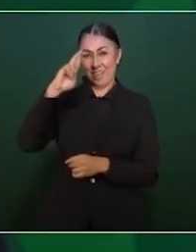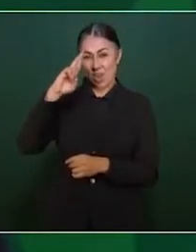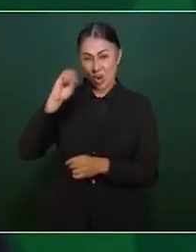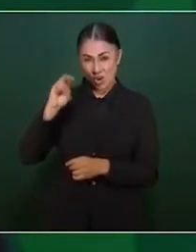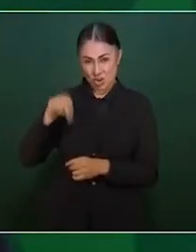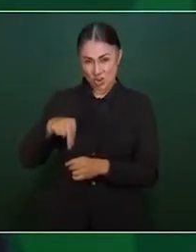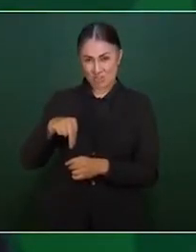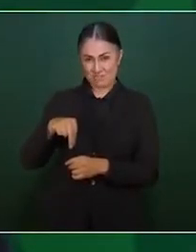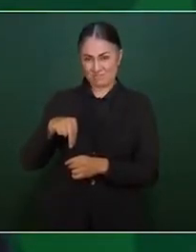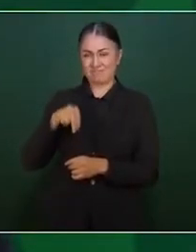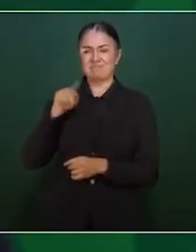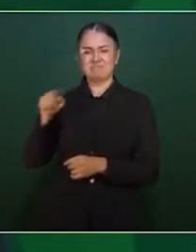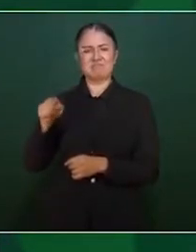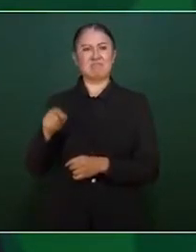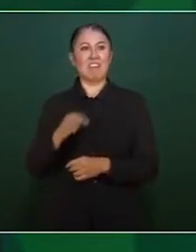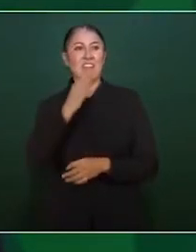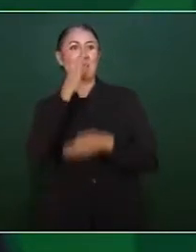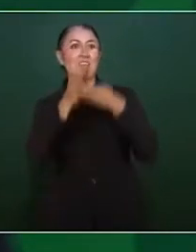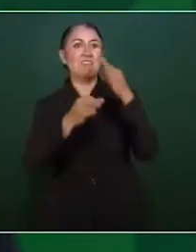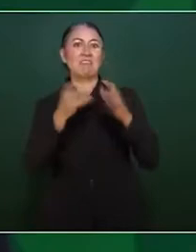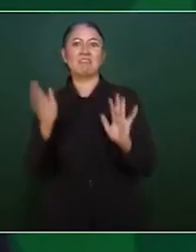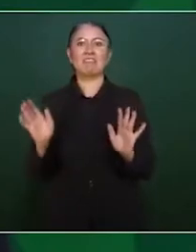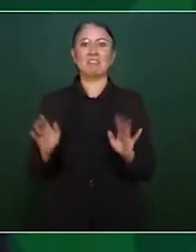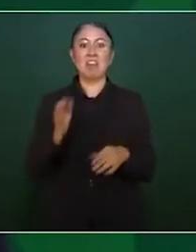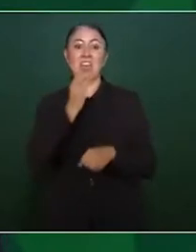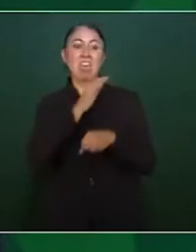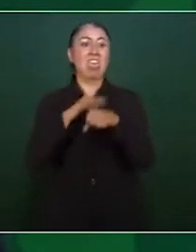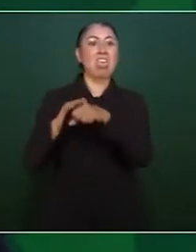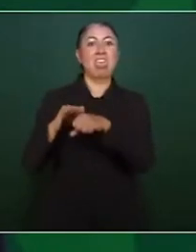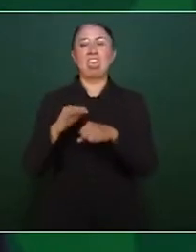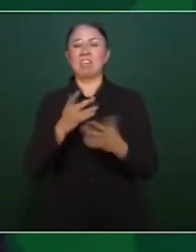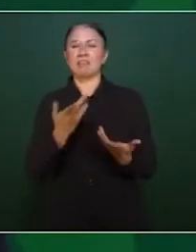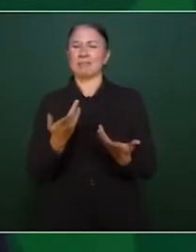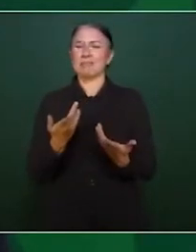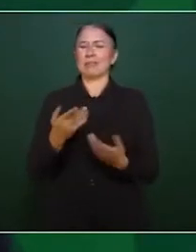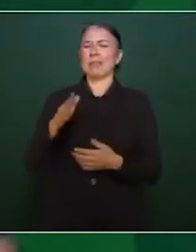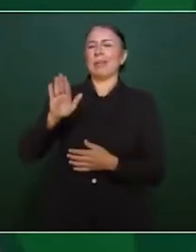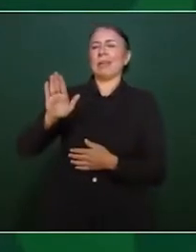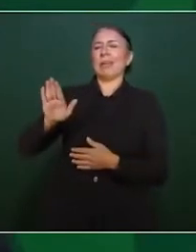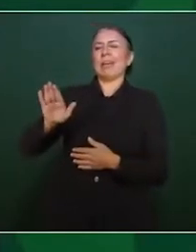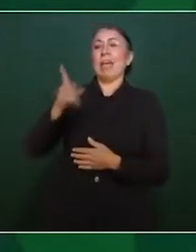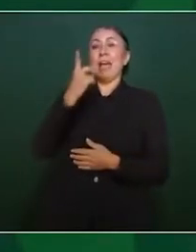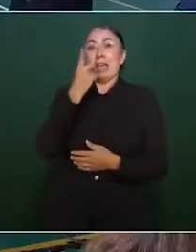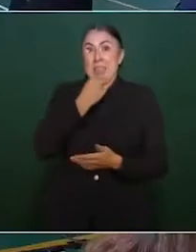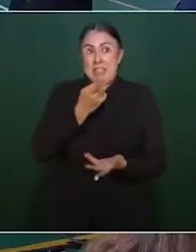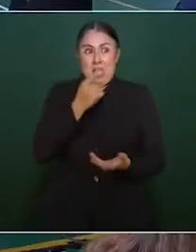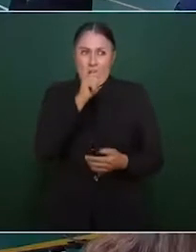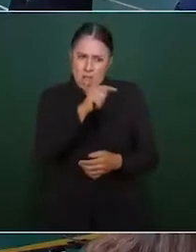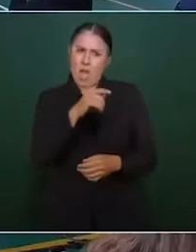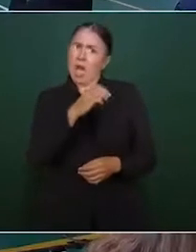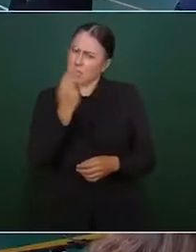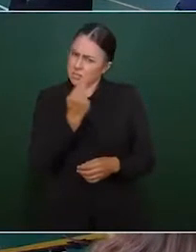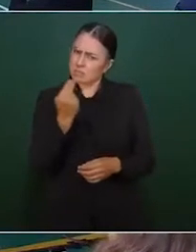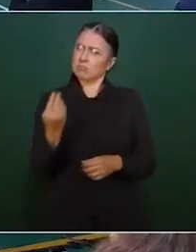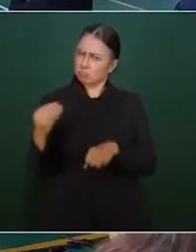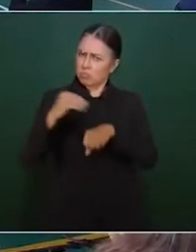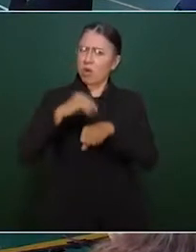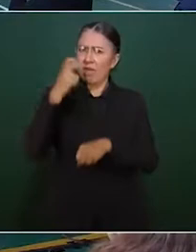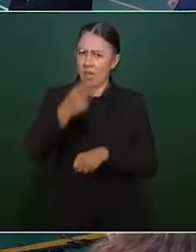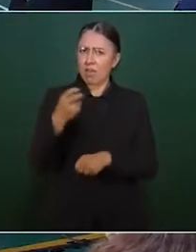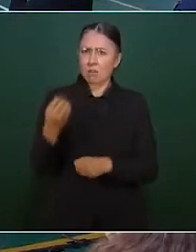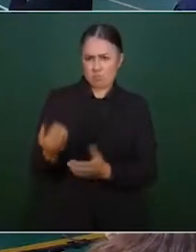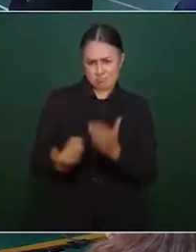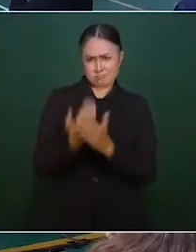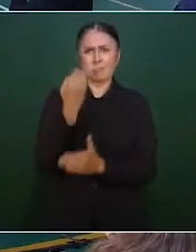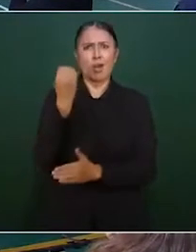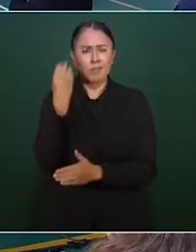esta sección. Señor deseo concedido, pero por mentir. Y creo que en este tuit hace referencia a mí,